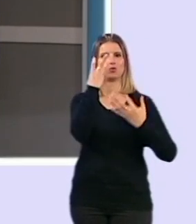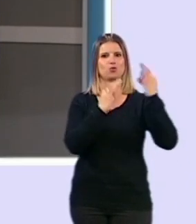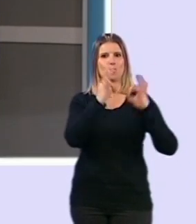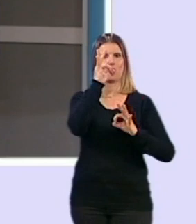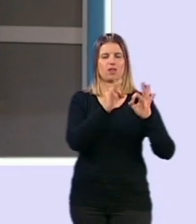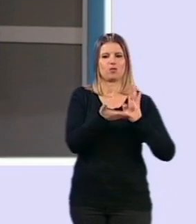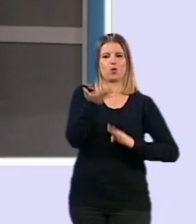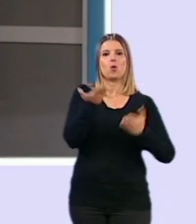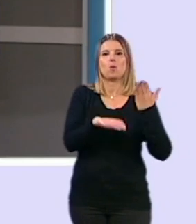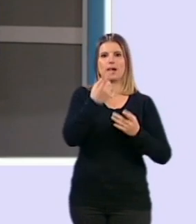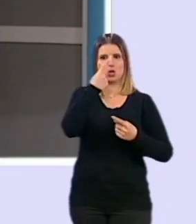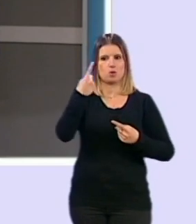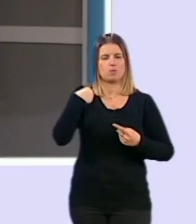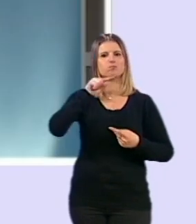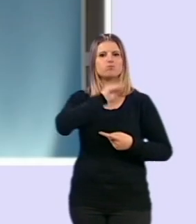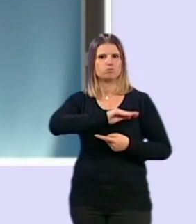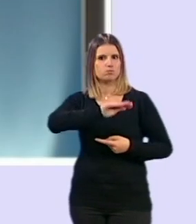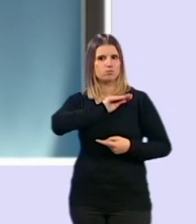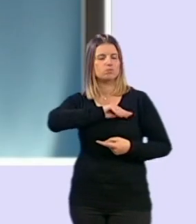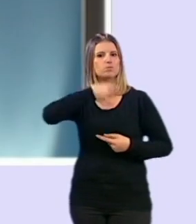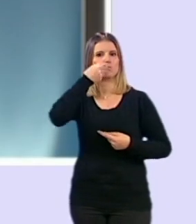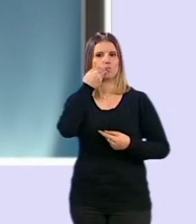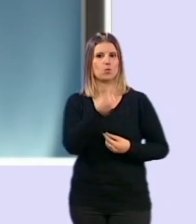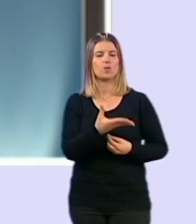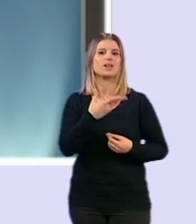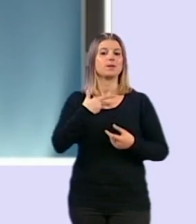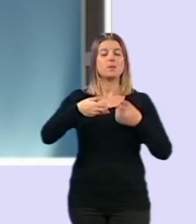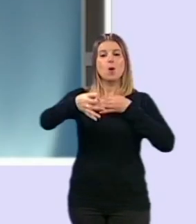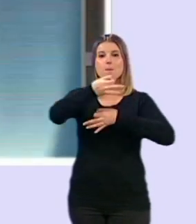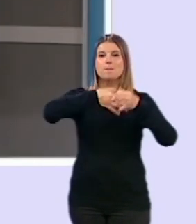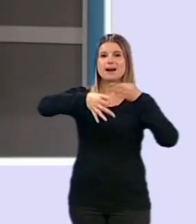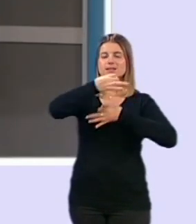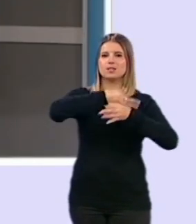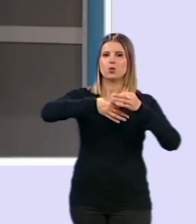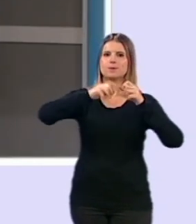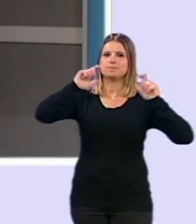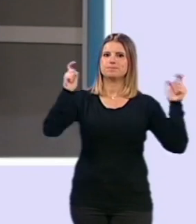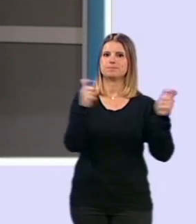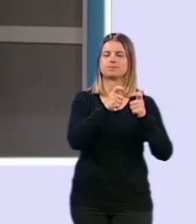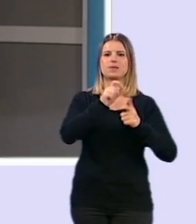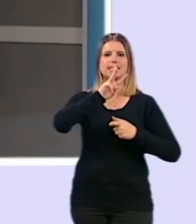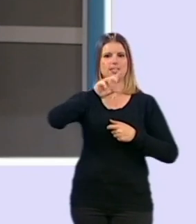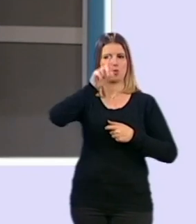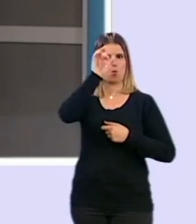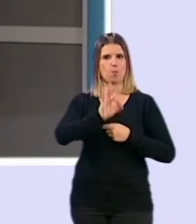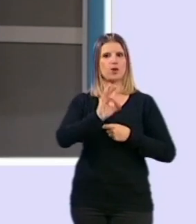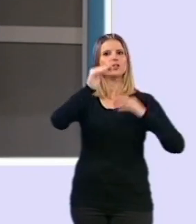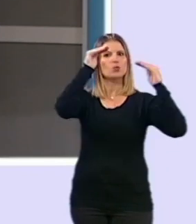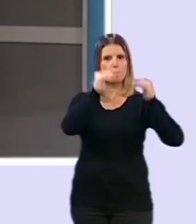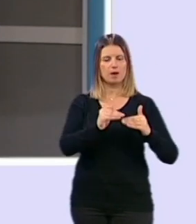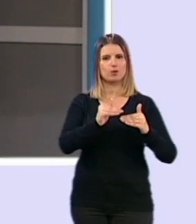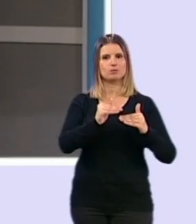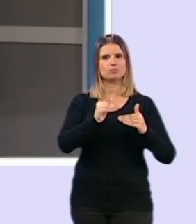anterior, muy significativo. Y en partículas, pues hemos tenido una reducción de un 31%. También,